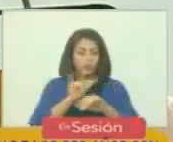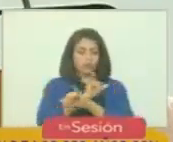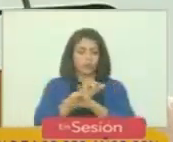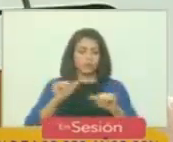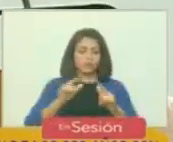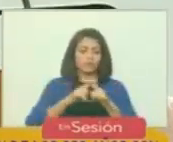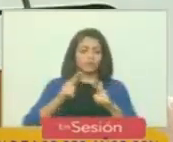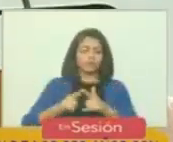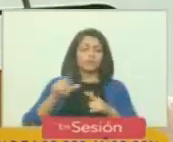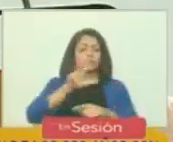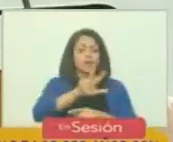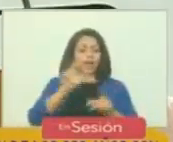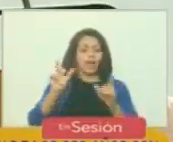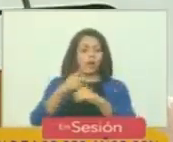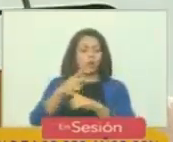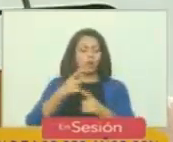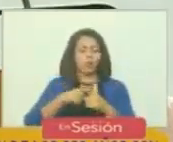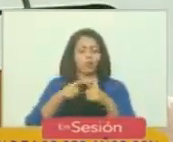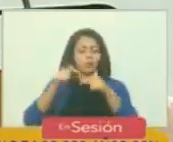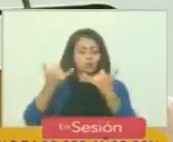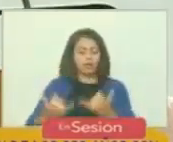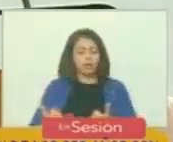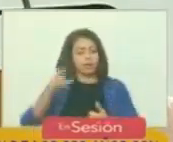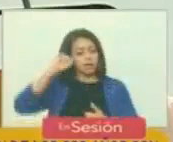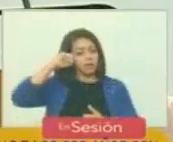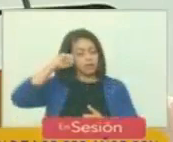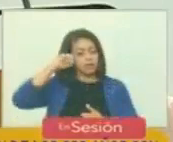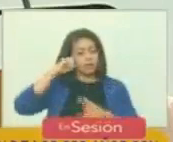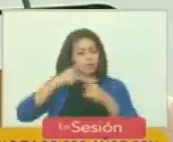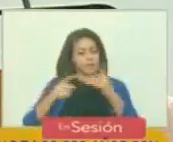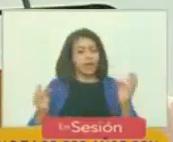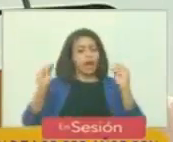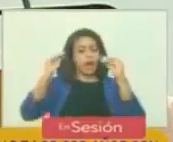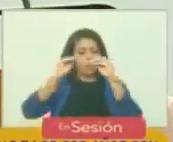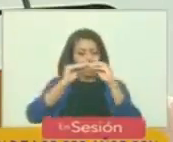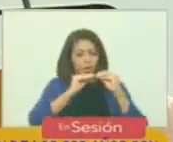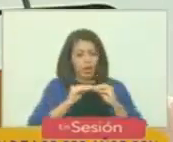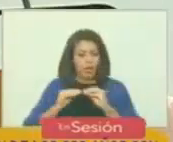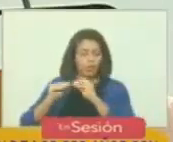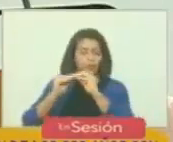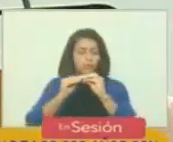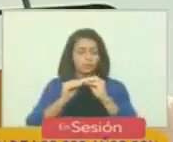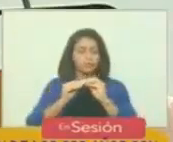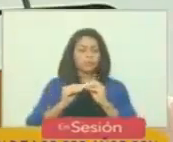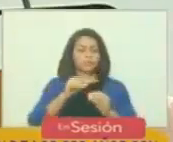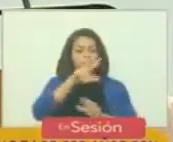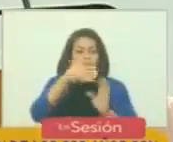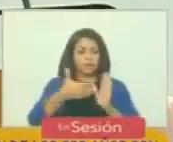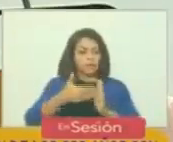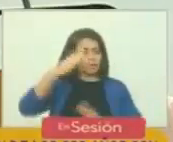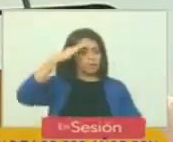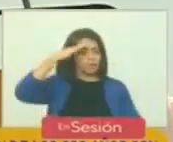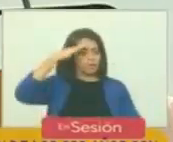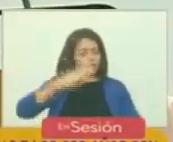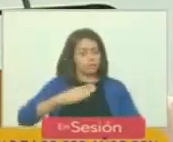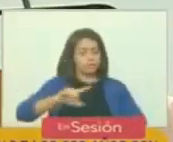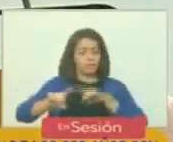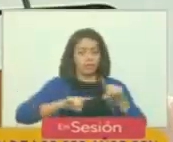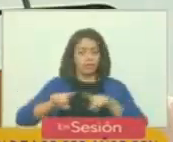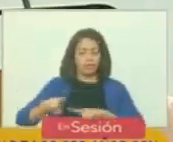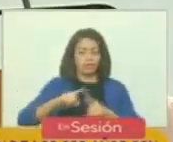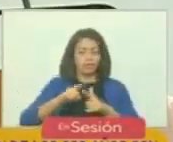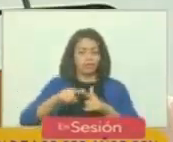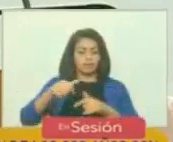con su capitulación el 3 de agosto se acordaron condiciones honorables saldría con 3 mil soldados que mandaba y sus